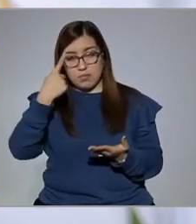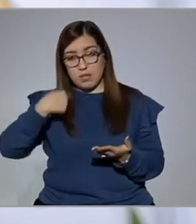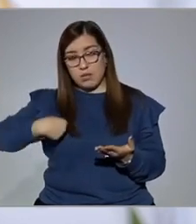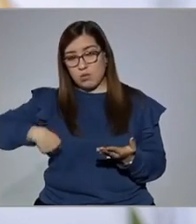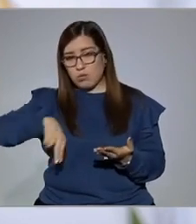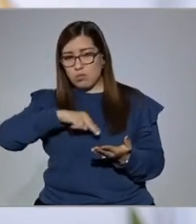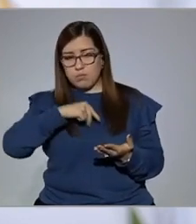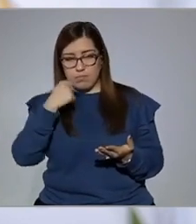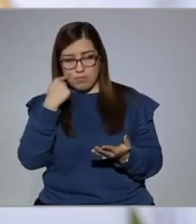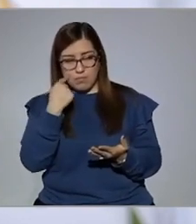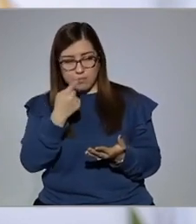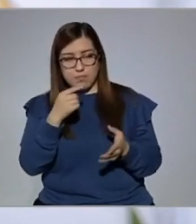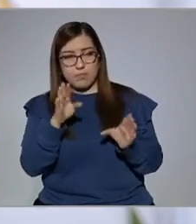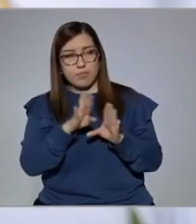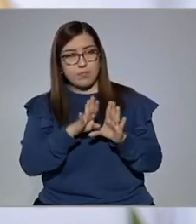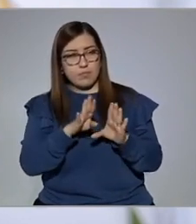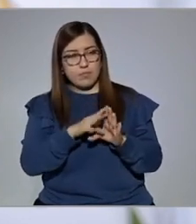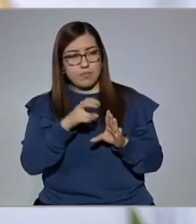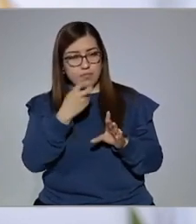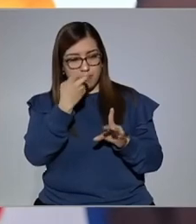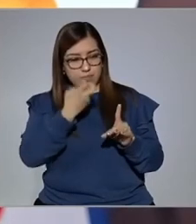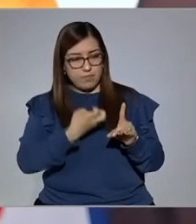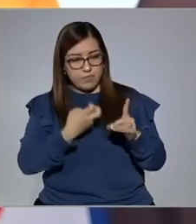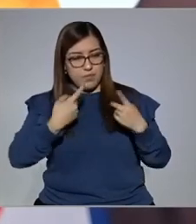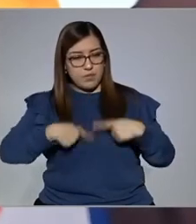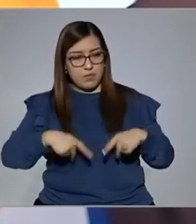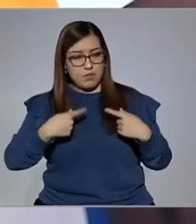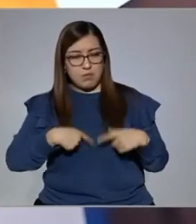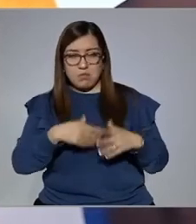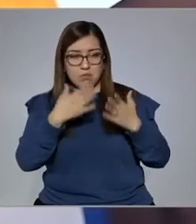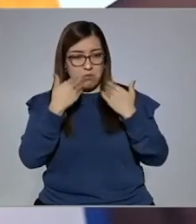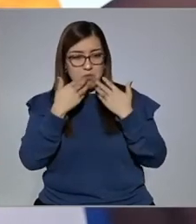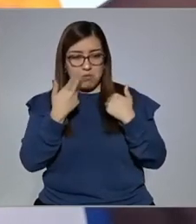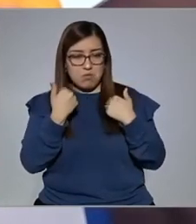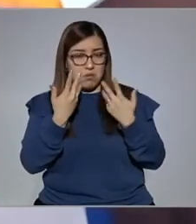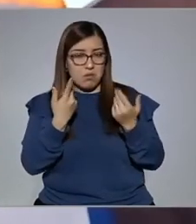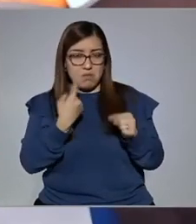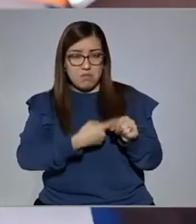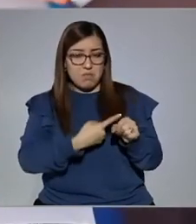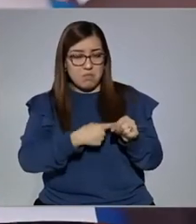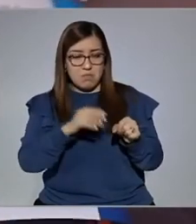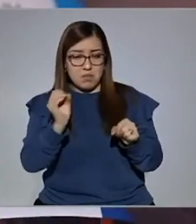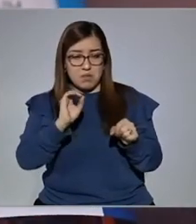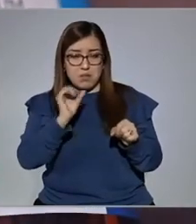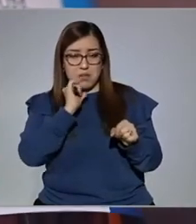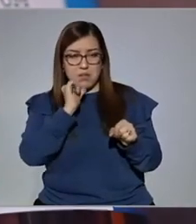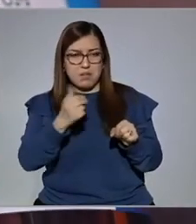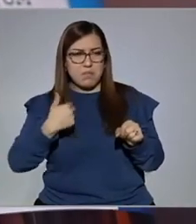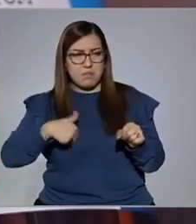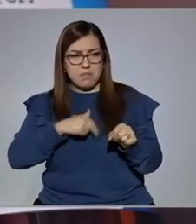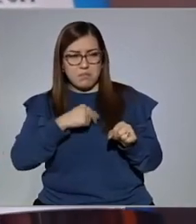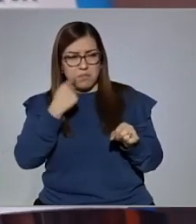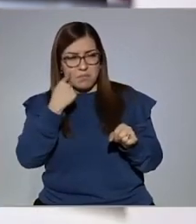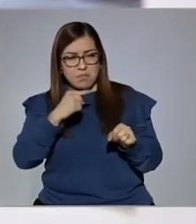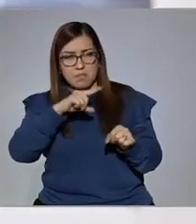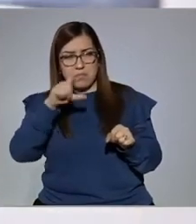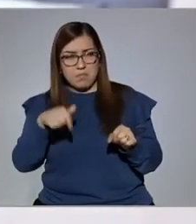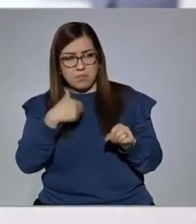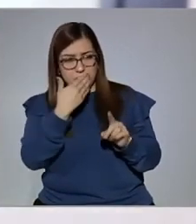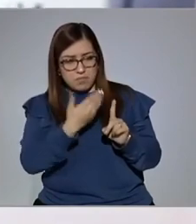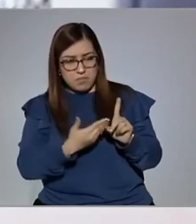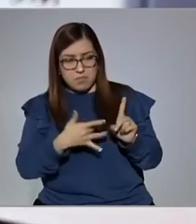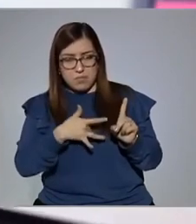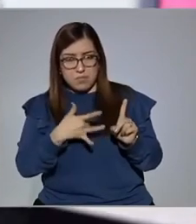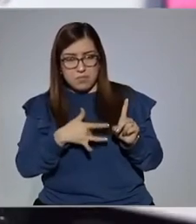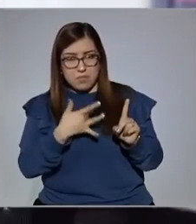el efecto que provoca en una persona que no tiene ningún padecimiento. Después vemos nosotros los síntomas que provocan en esa persona